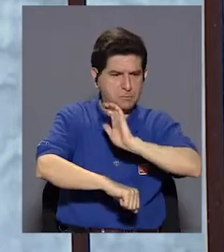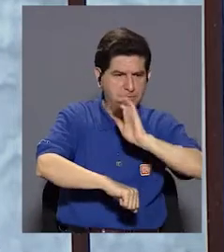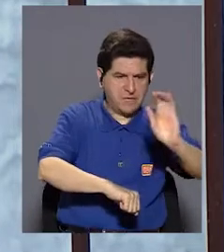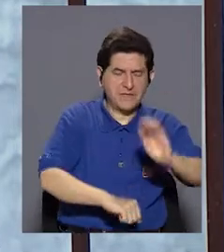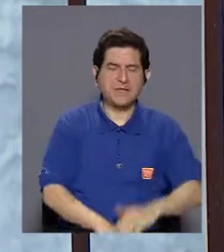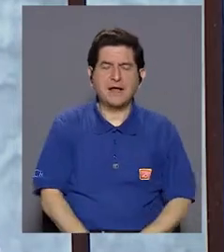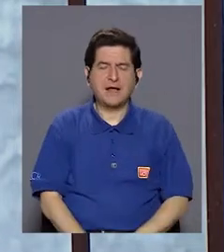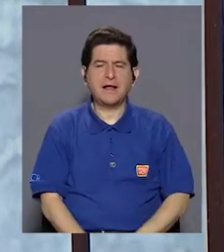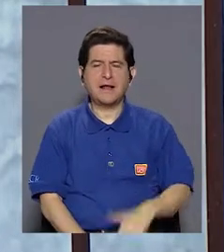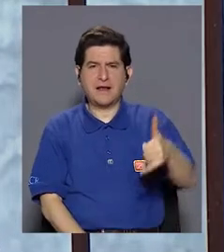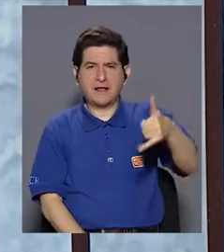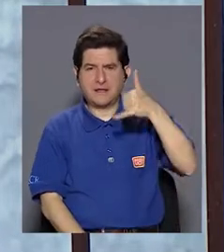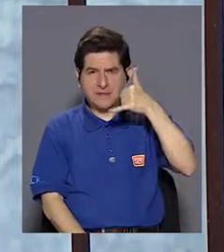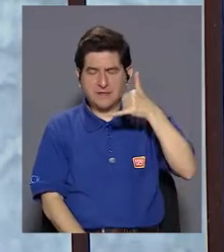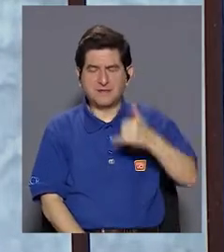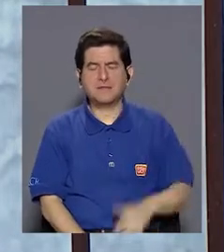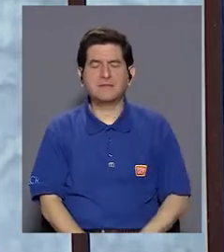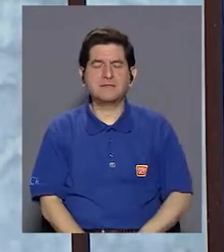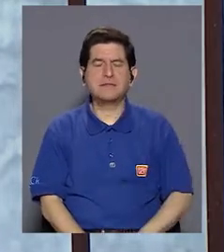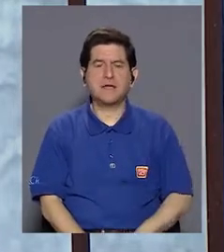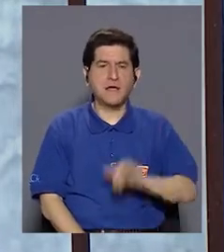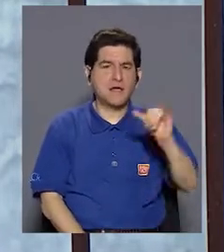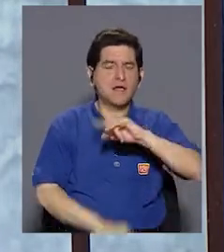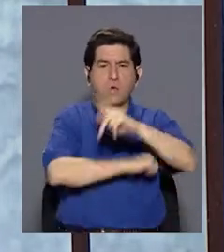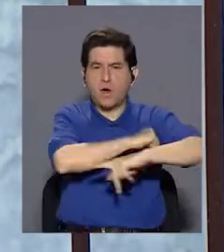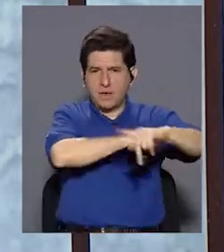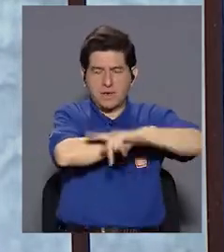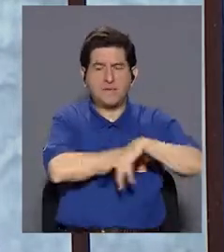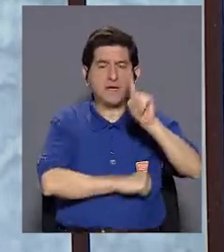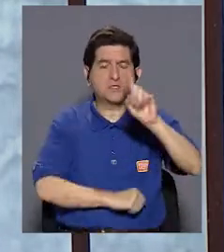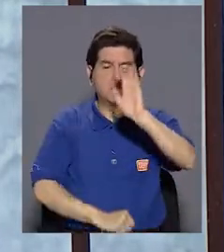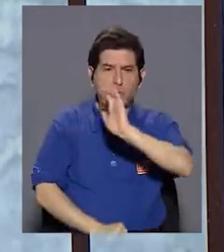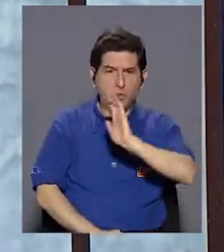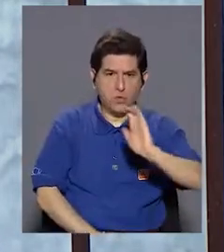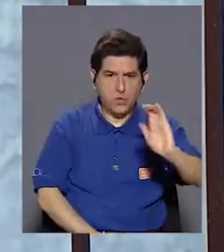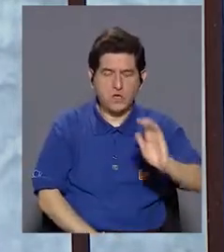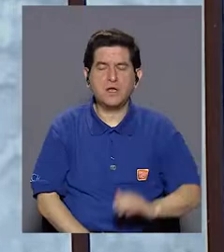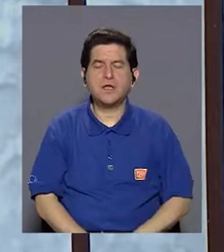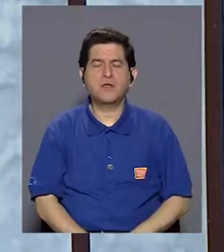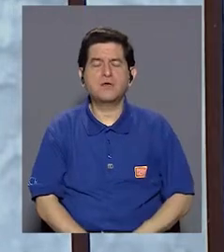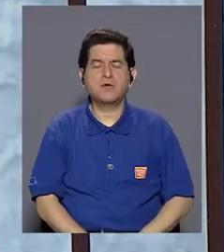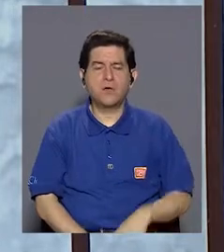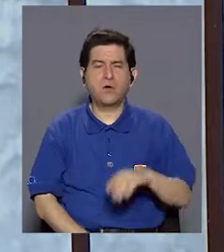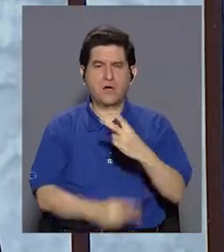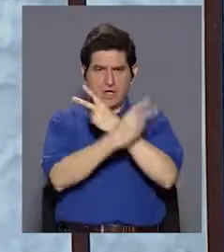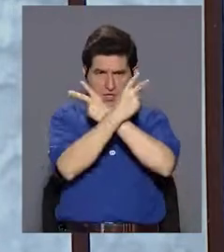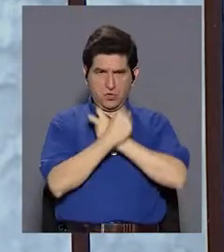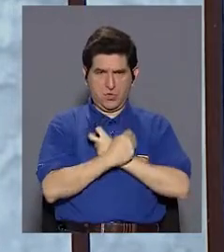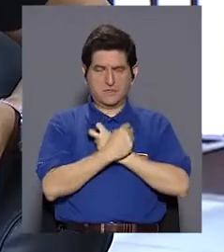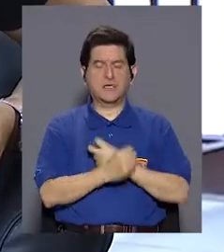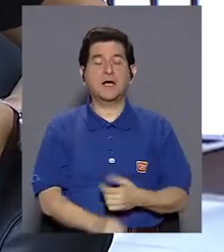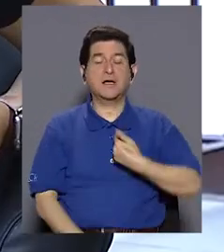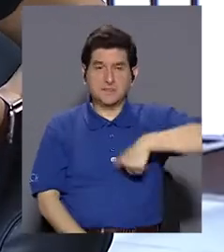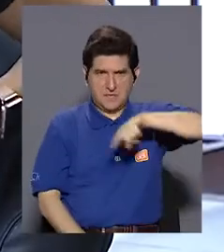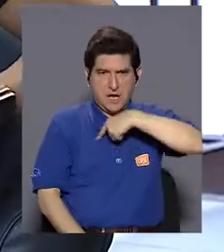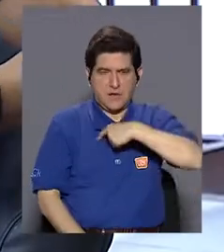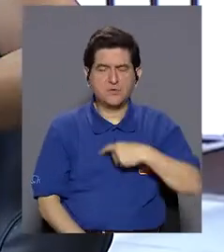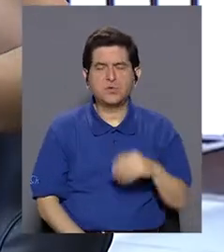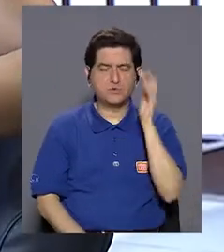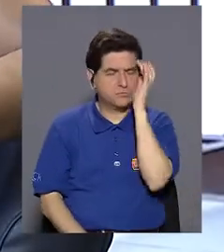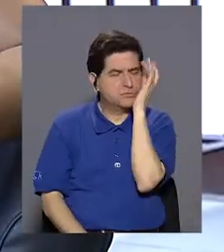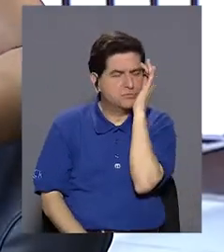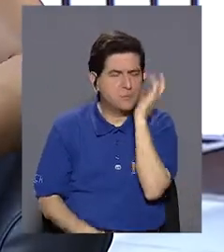Niños recibe y en el país cada tres horas se intoxica un niño, lo cual es un dato muy preocupante para nosotros.